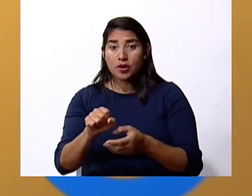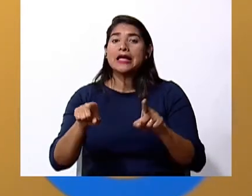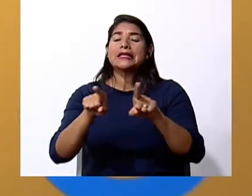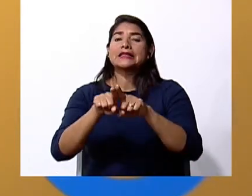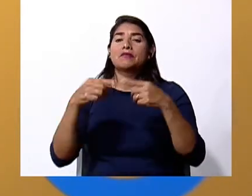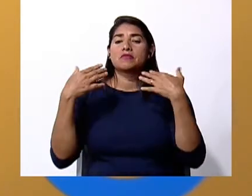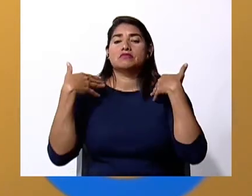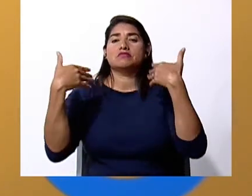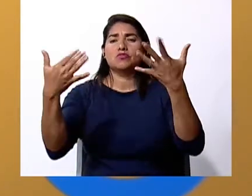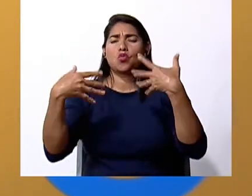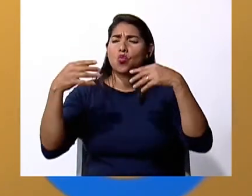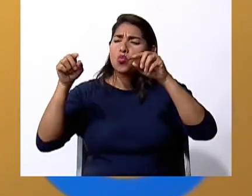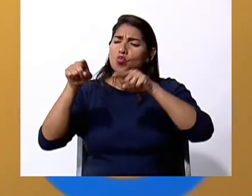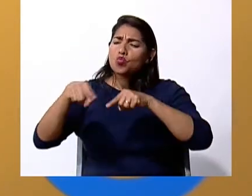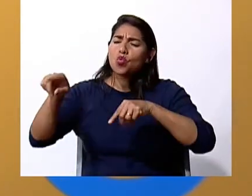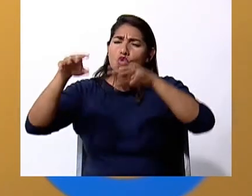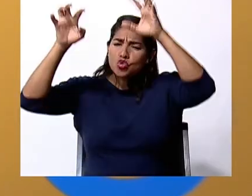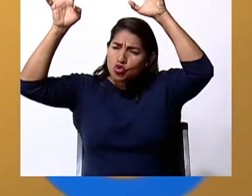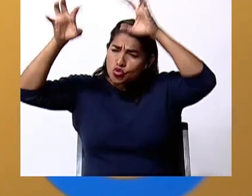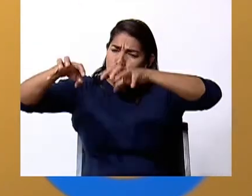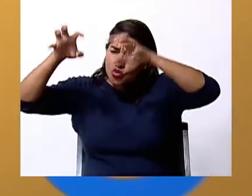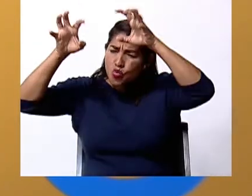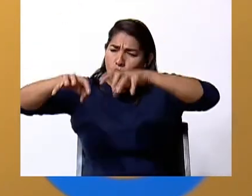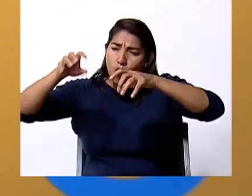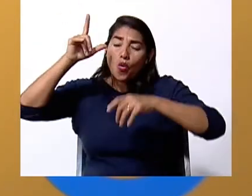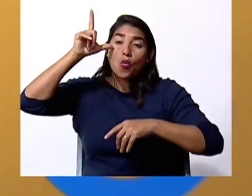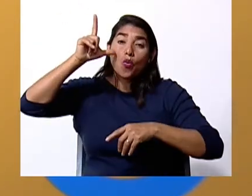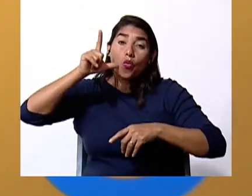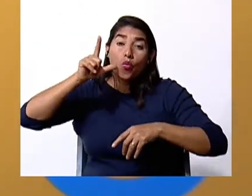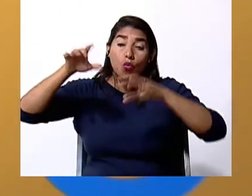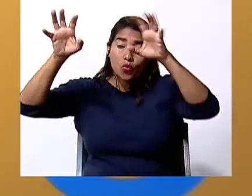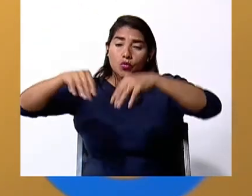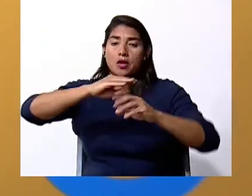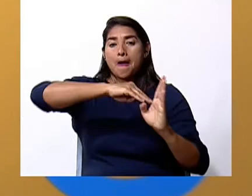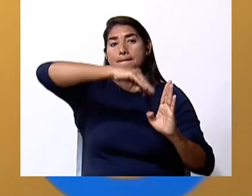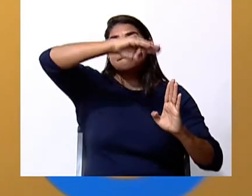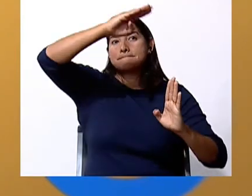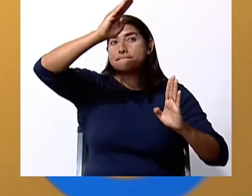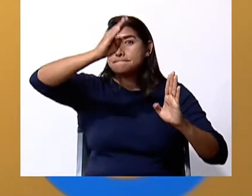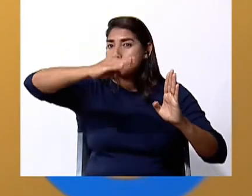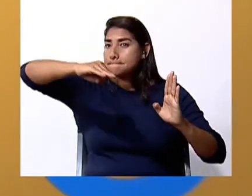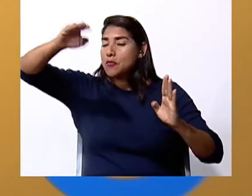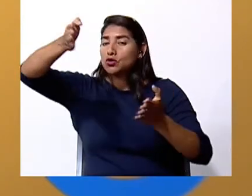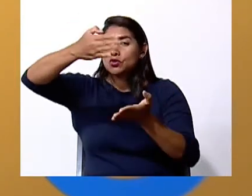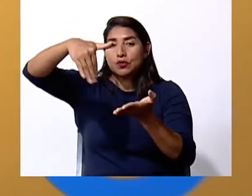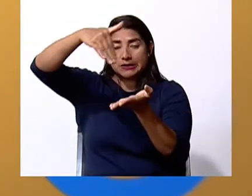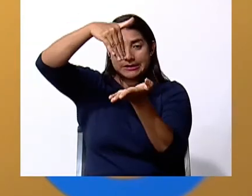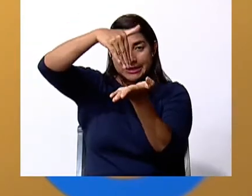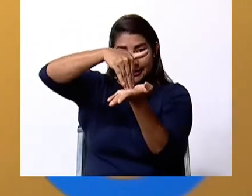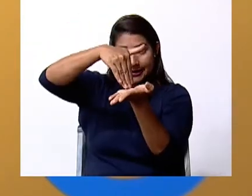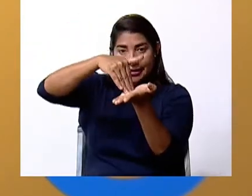el tropical muy lluvioso que está en el Caribe y el de montaña que está en la zona central.